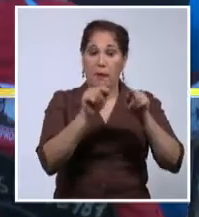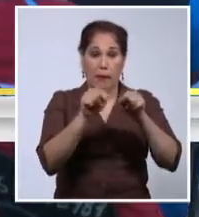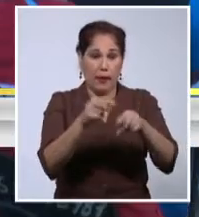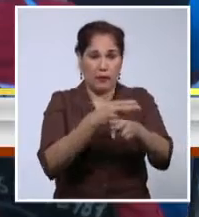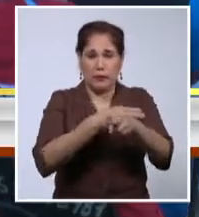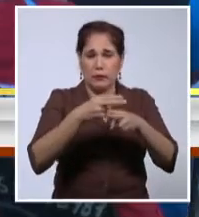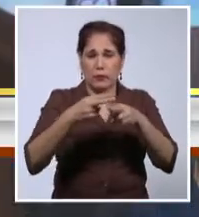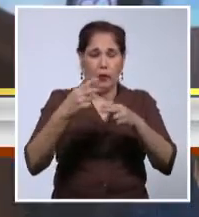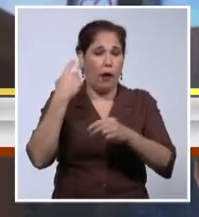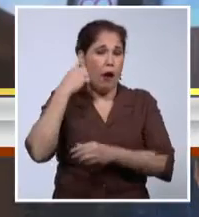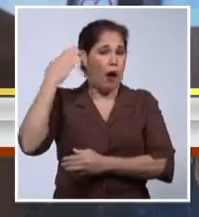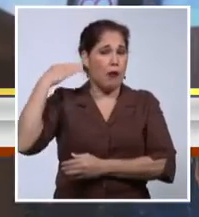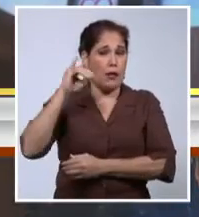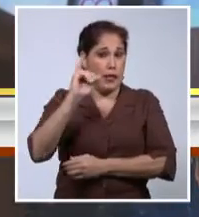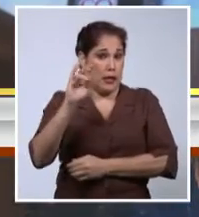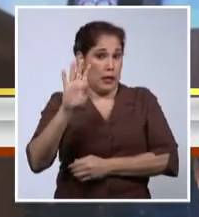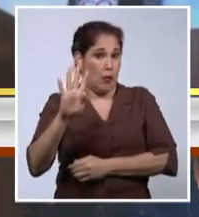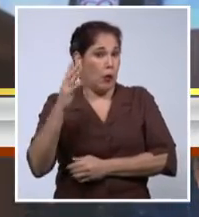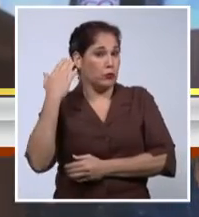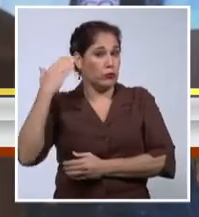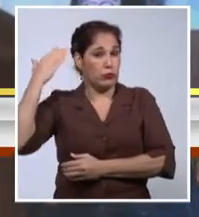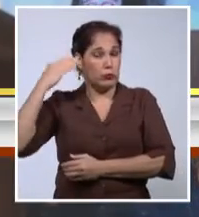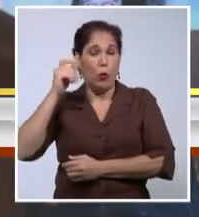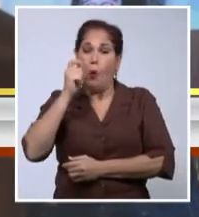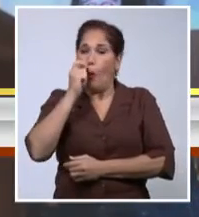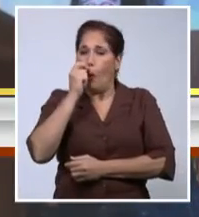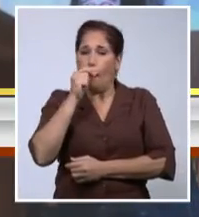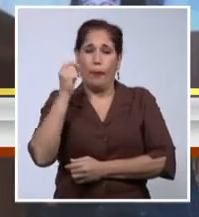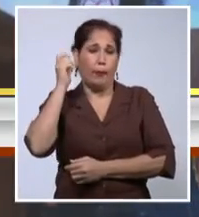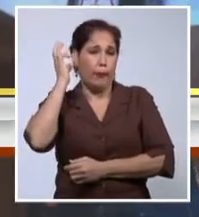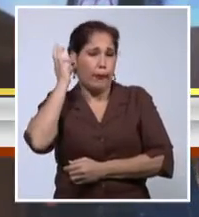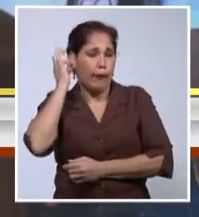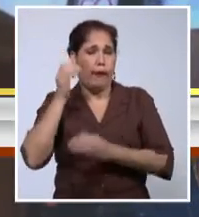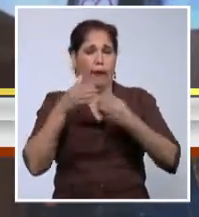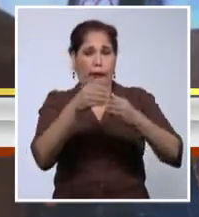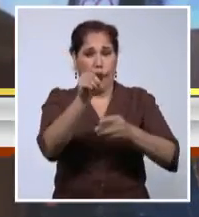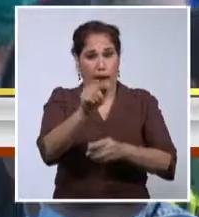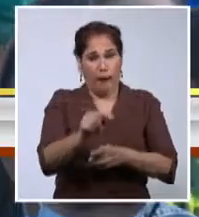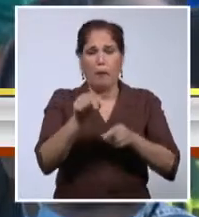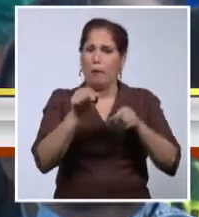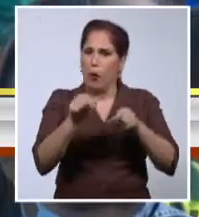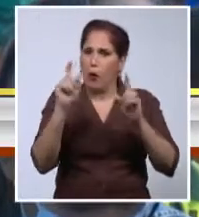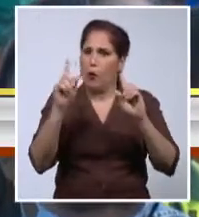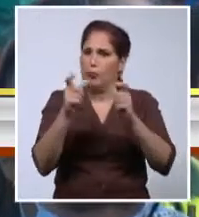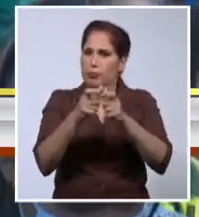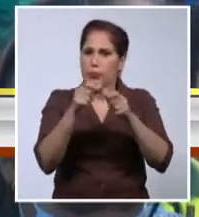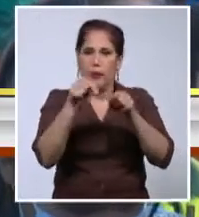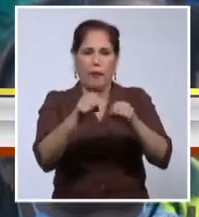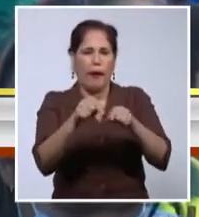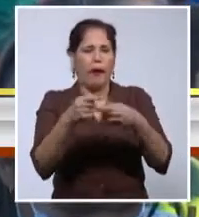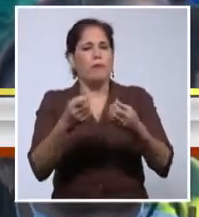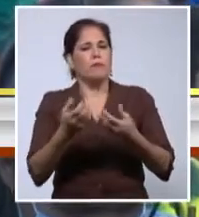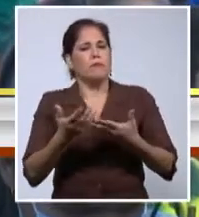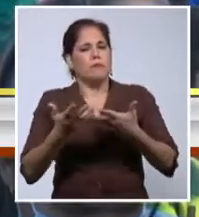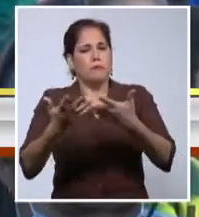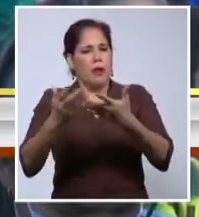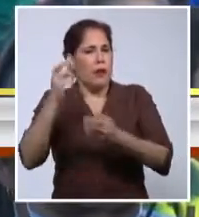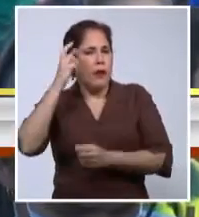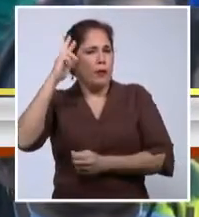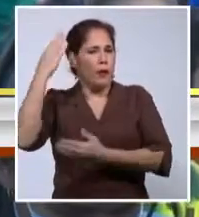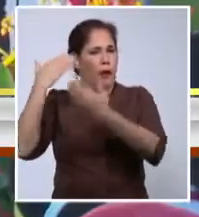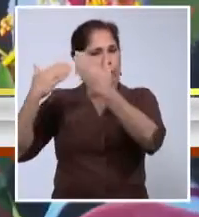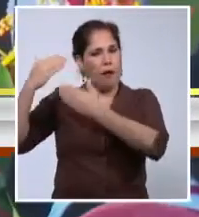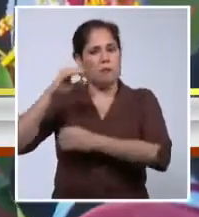hace 64 años, hoy cientos de granmenses se dieron cita para evocar el suceso que devolvió las esperanzas en el triunfo